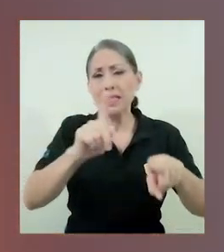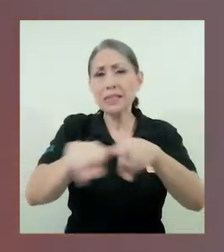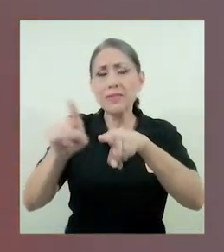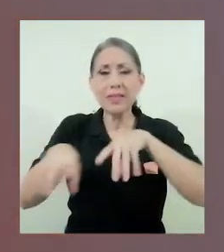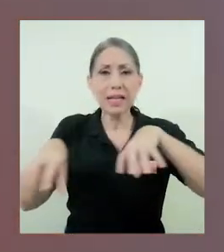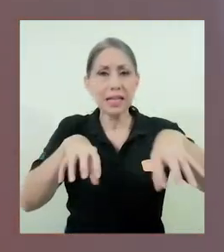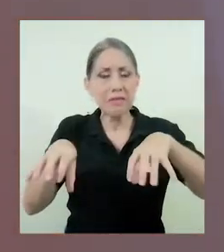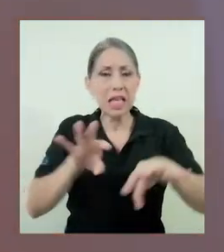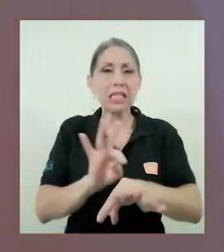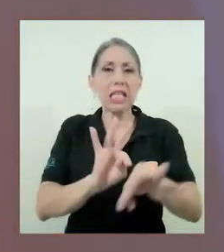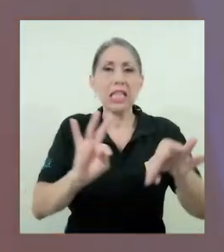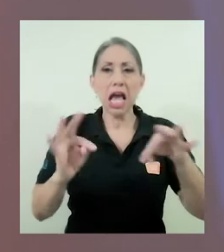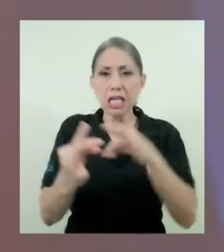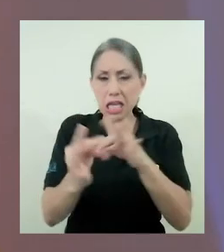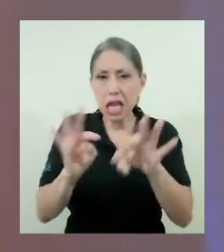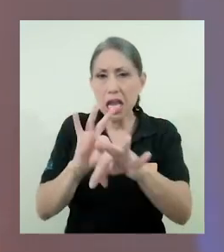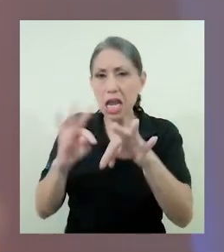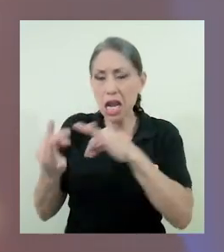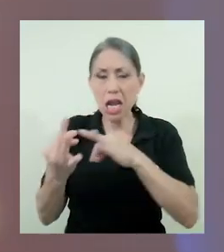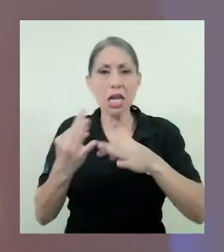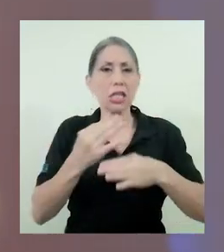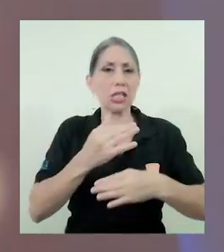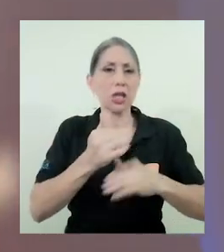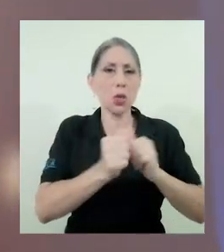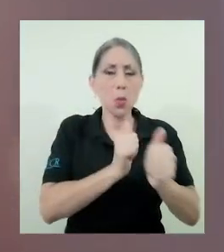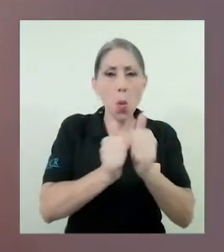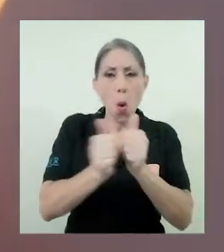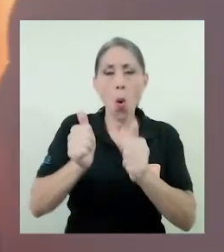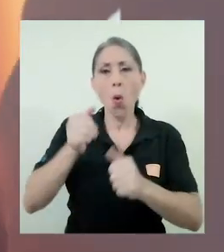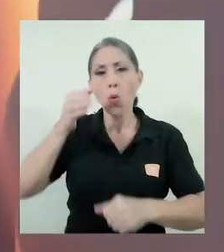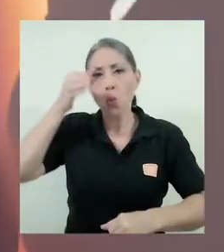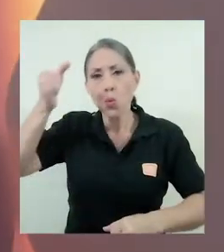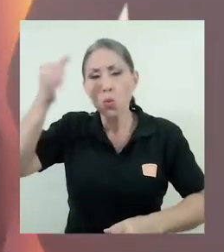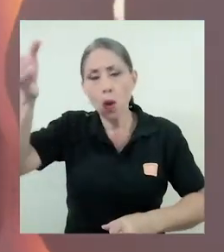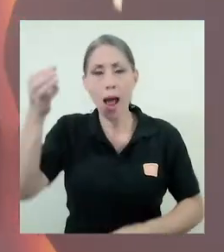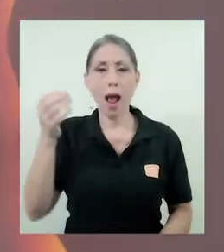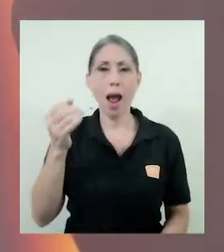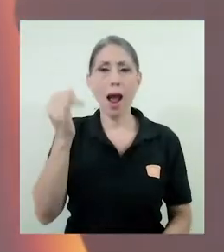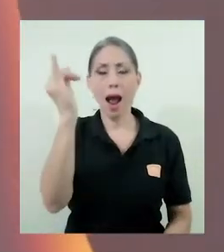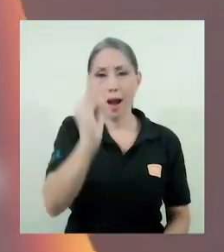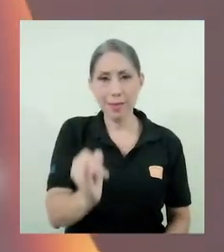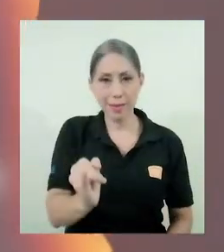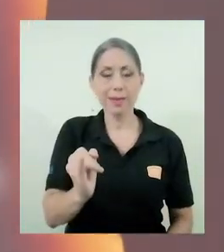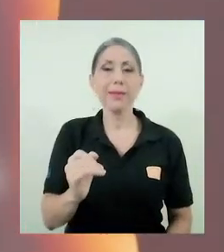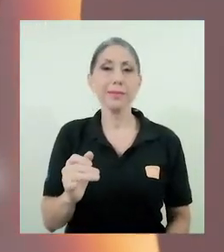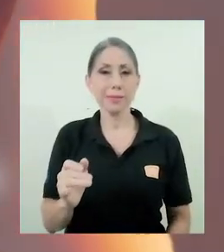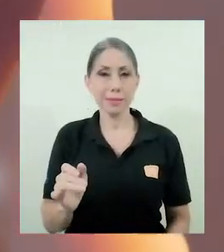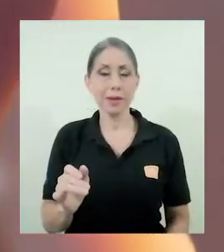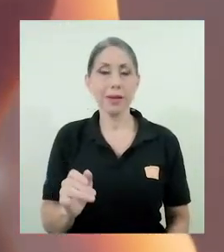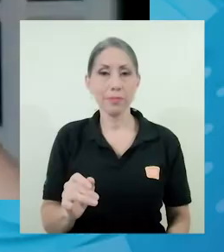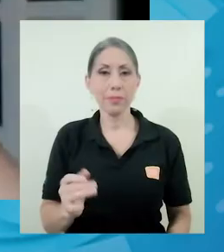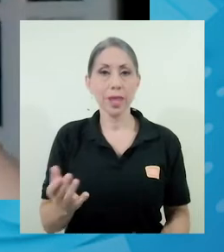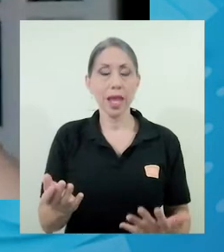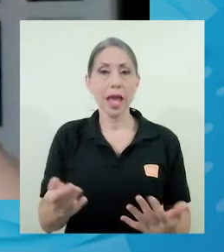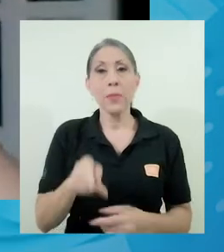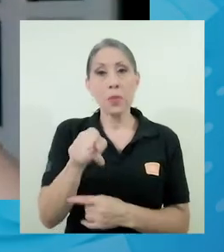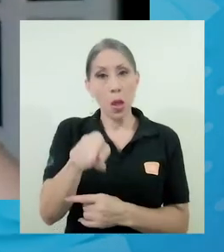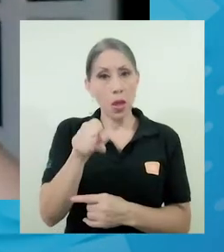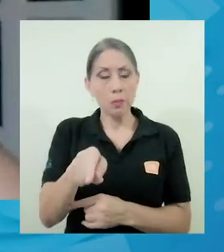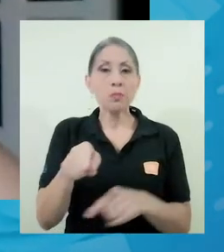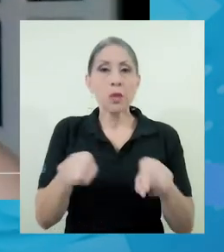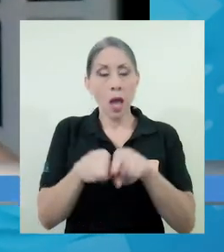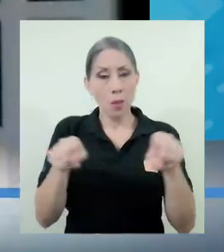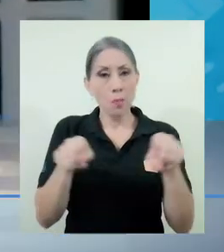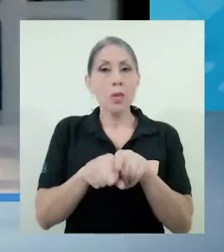de actividades, de talleres con índole deportiva y cultural, artística también, en el que